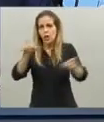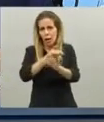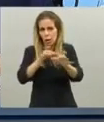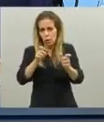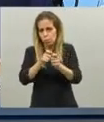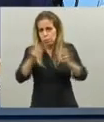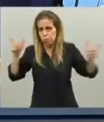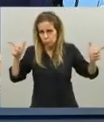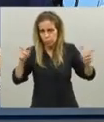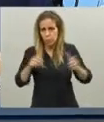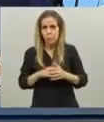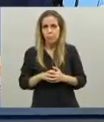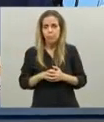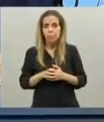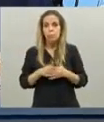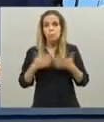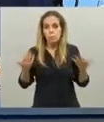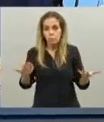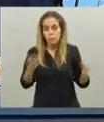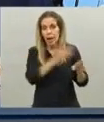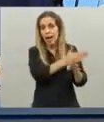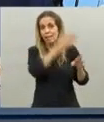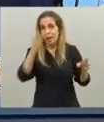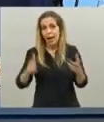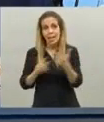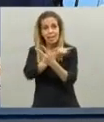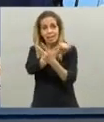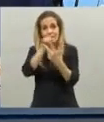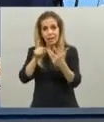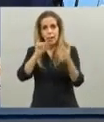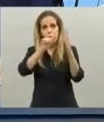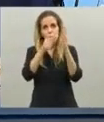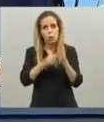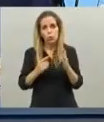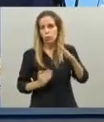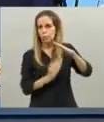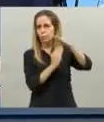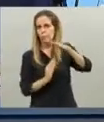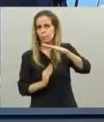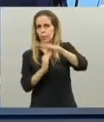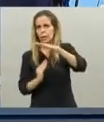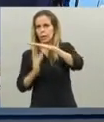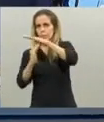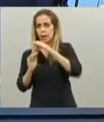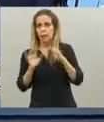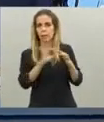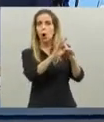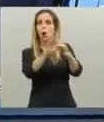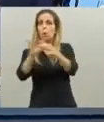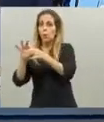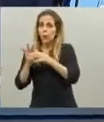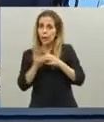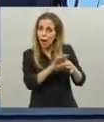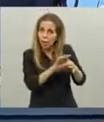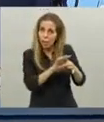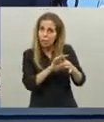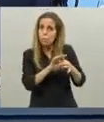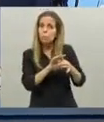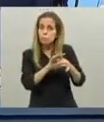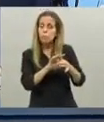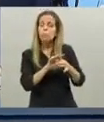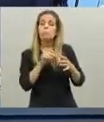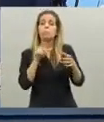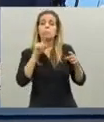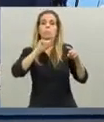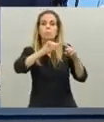por eso llegamos acá con tres principios fundamentales la unidad la unidad del